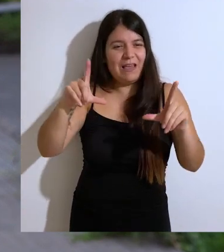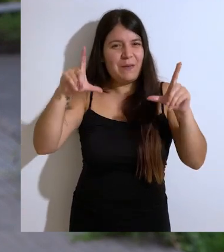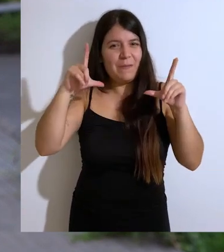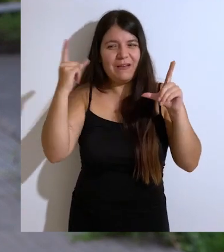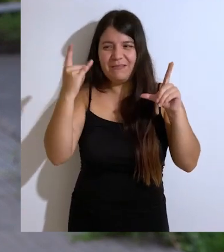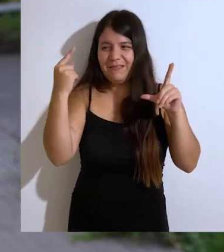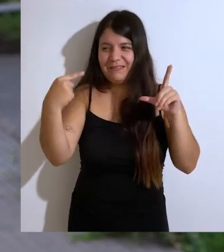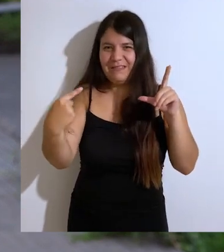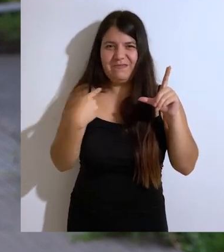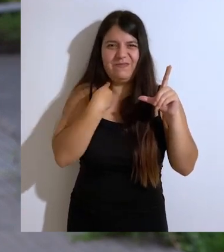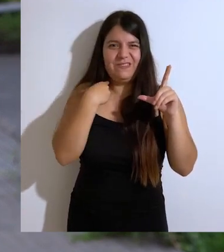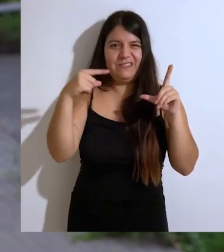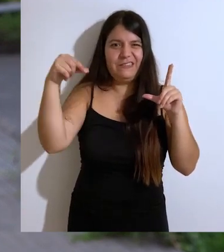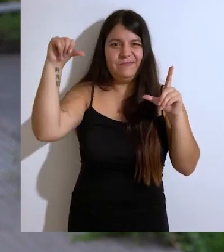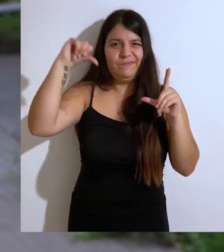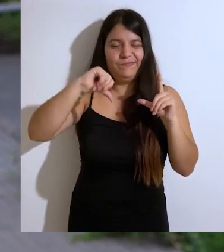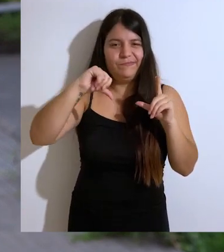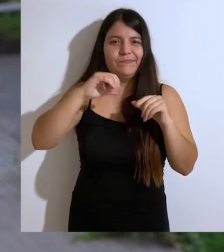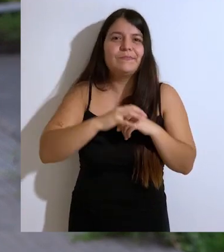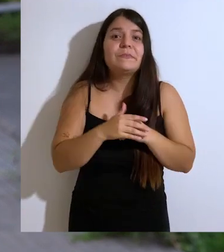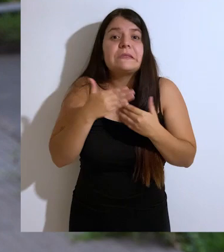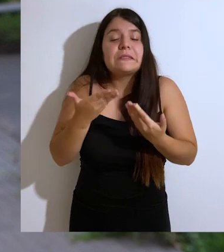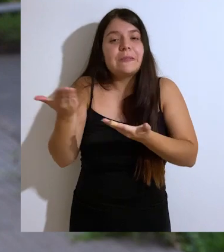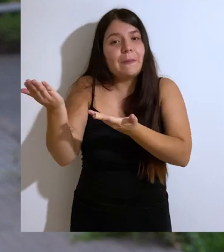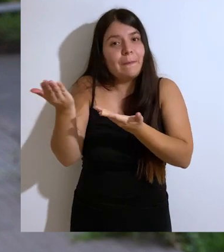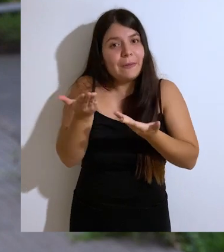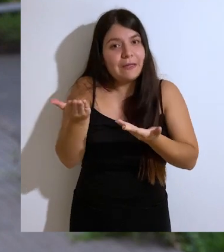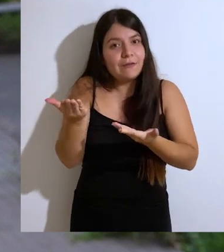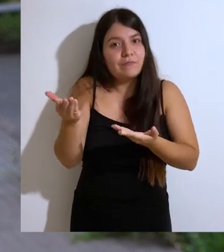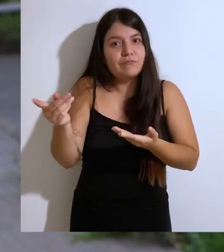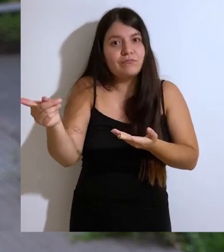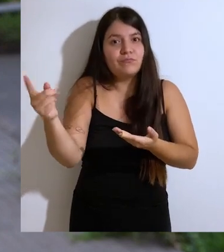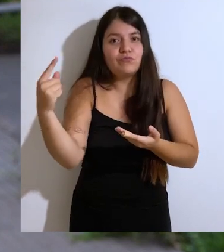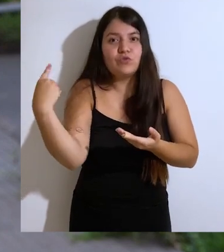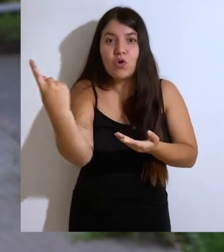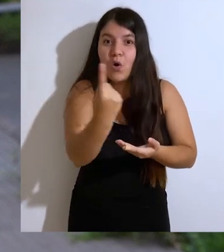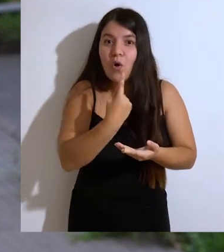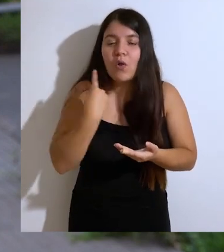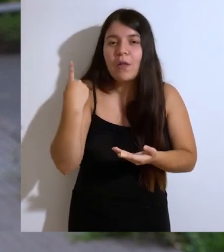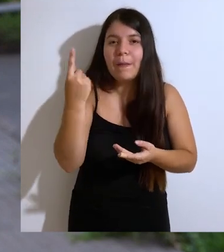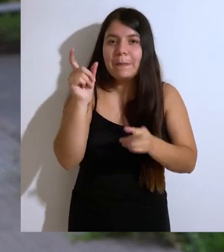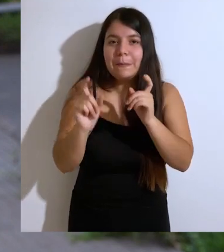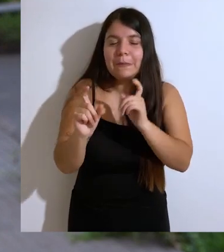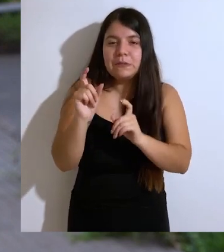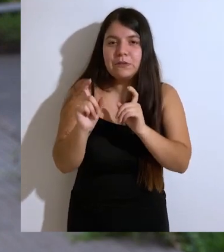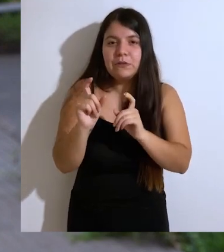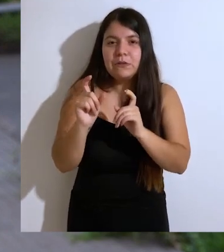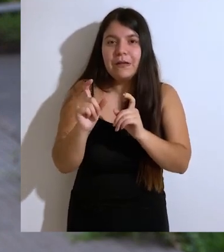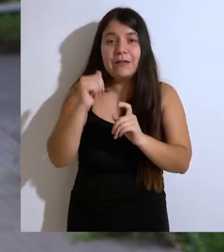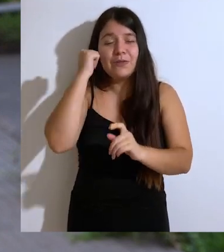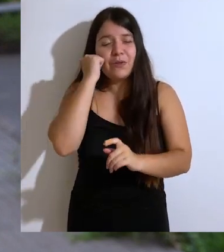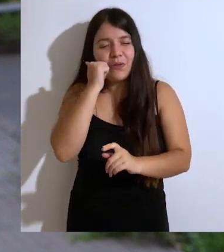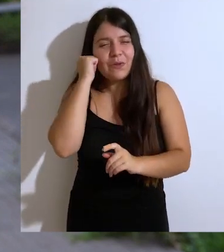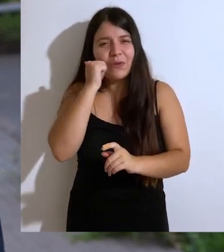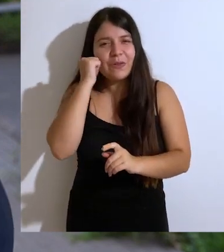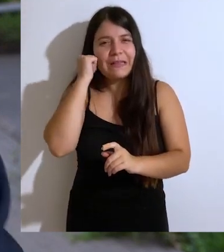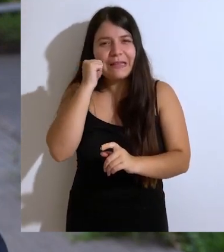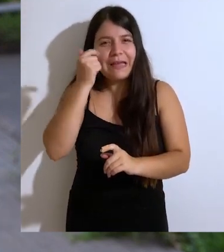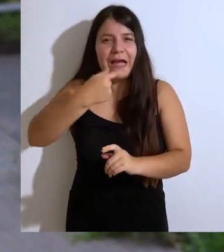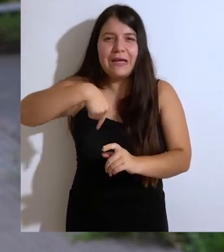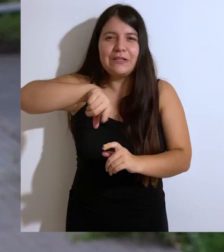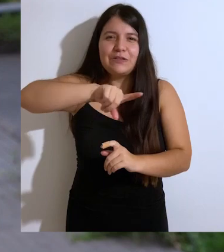universidad y nos pueden dañar. Es por eso que invito a todas y a todos a que cada día